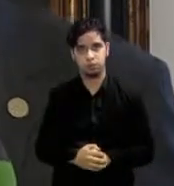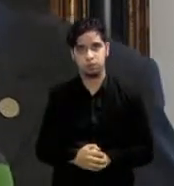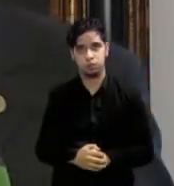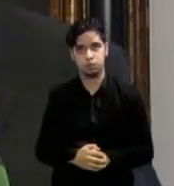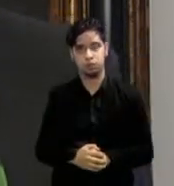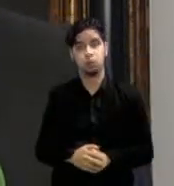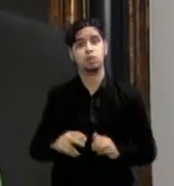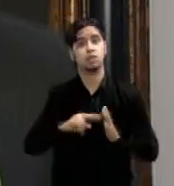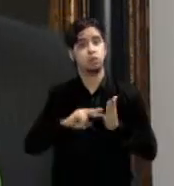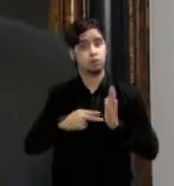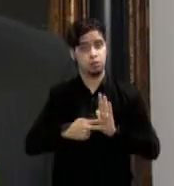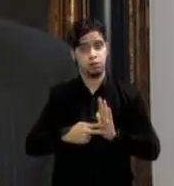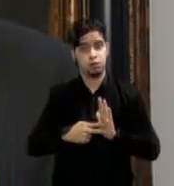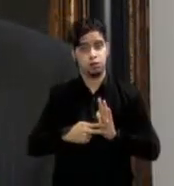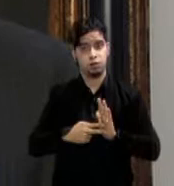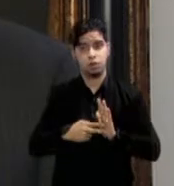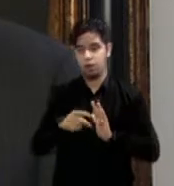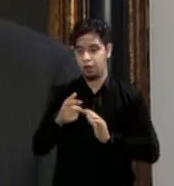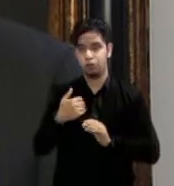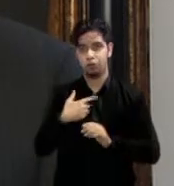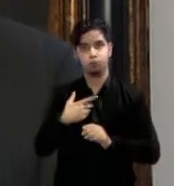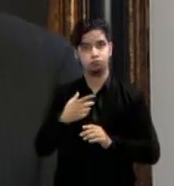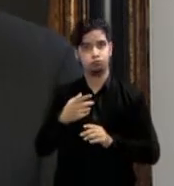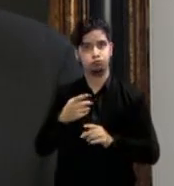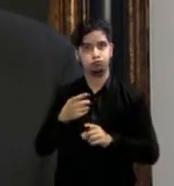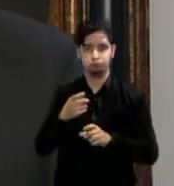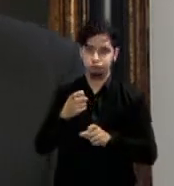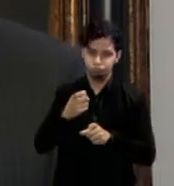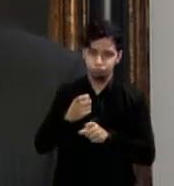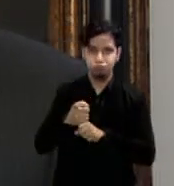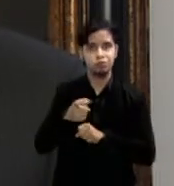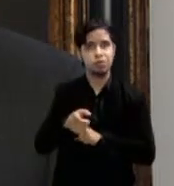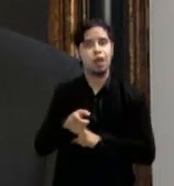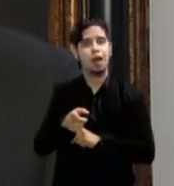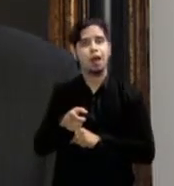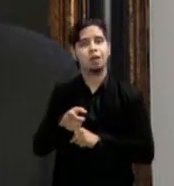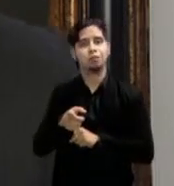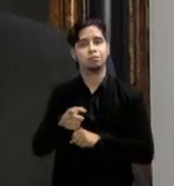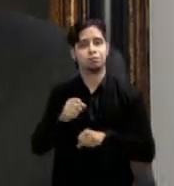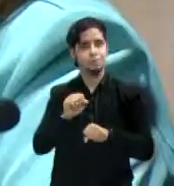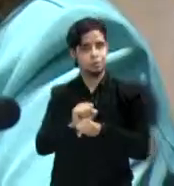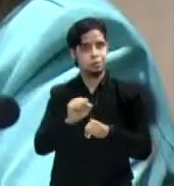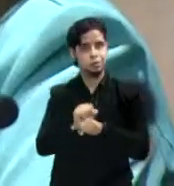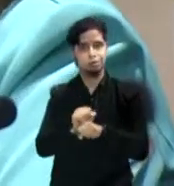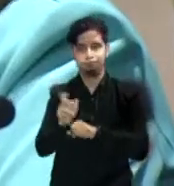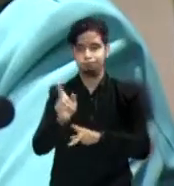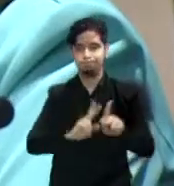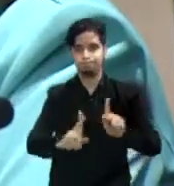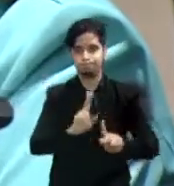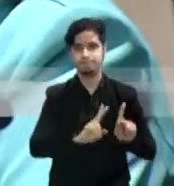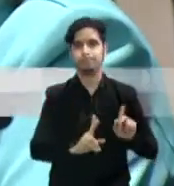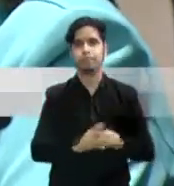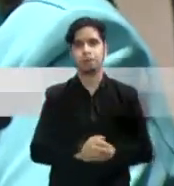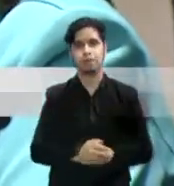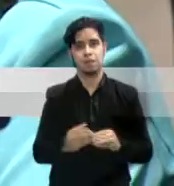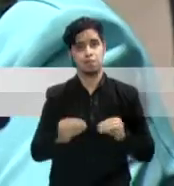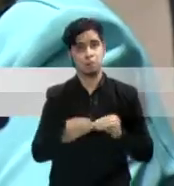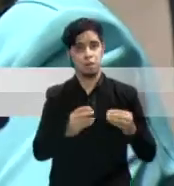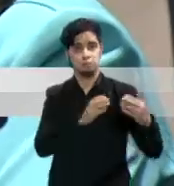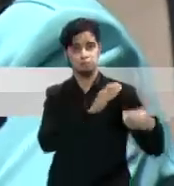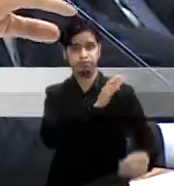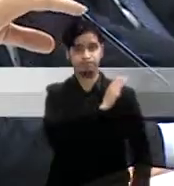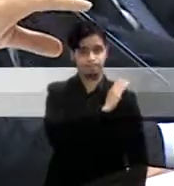Así que de nuevo, es un atropello a la clase trabajadora y a la clase media que va a seguir cargando sobre sus hombros el mayor peso contributivo. El proyecto continúa levantando